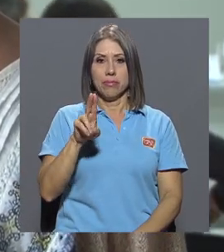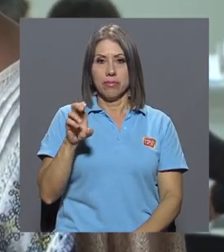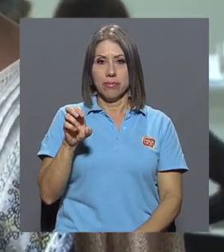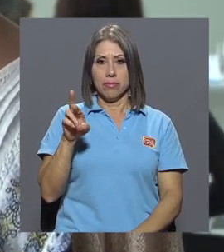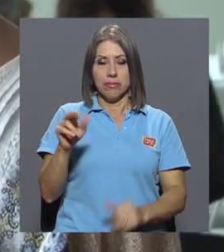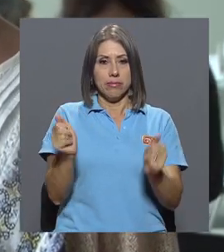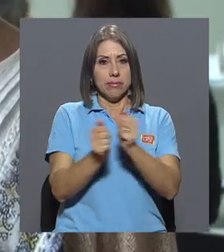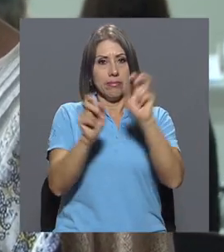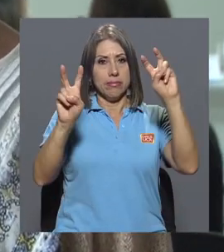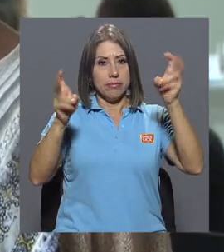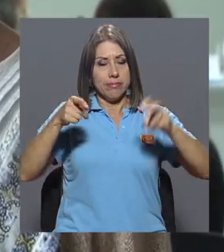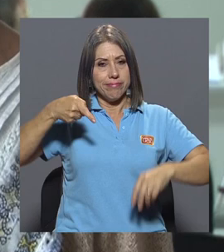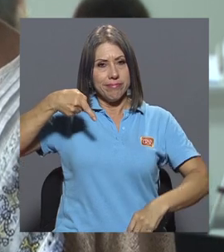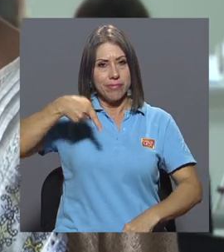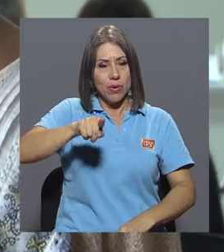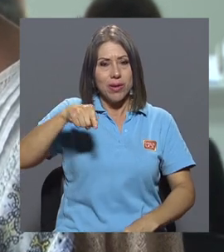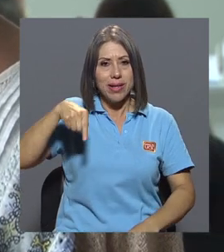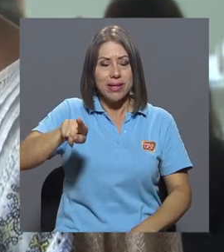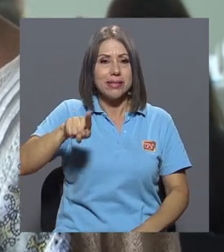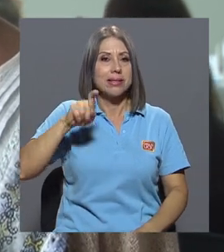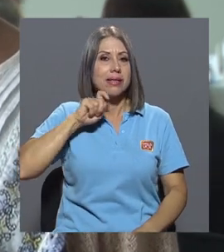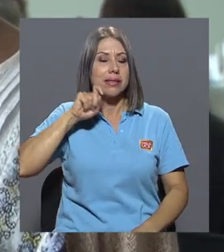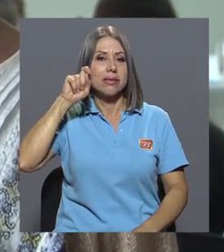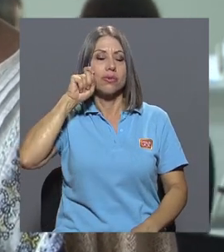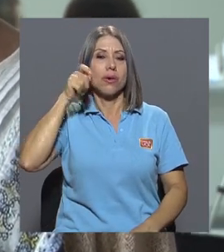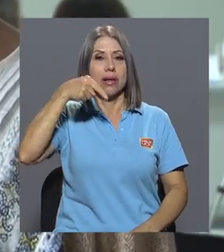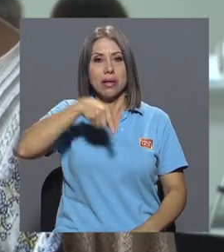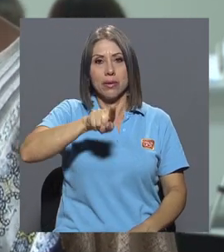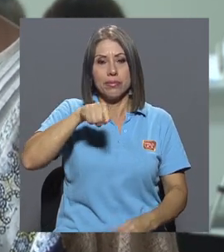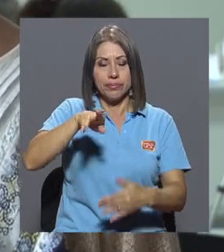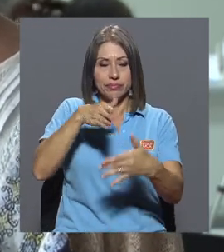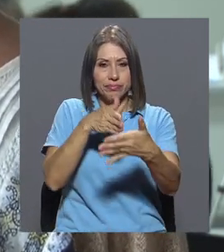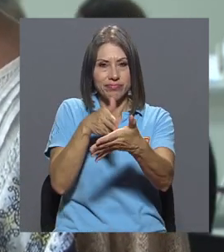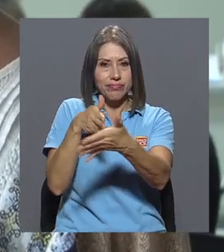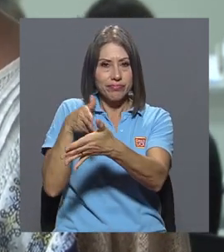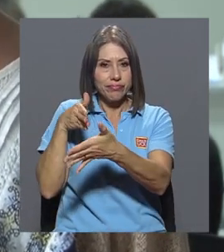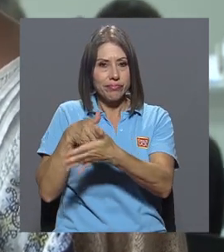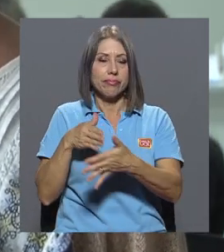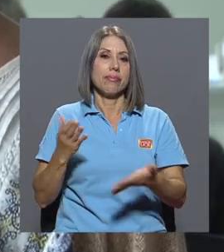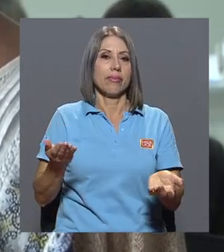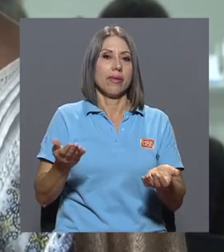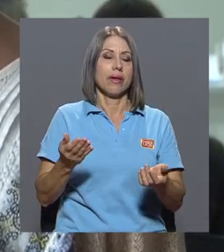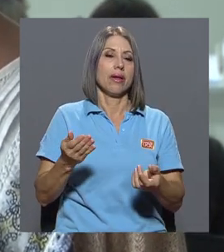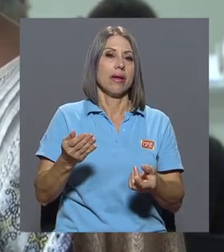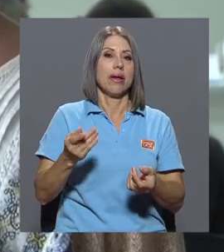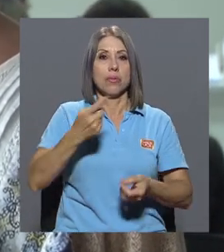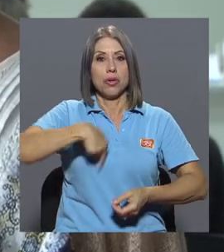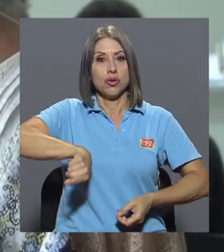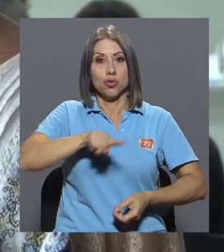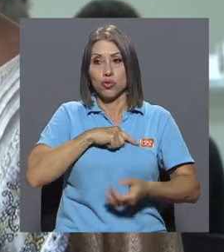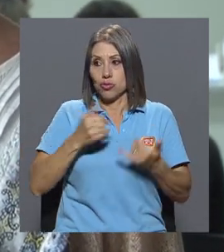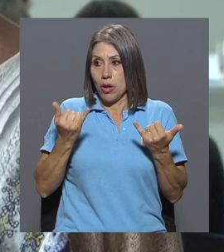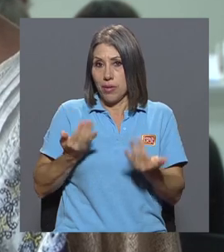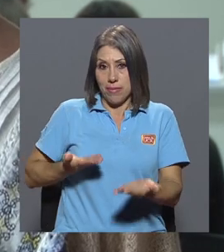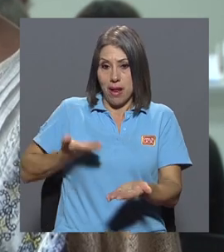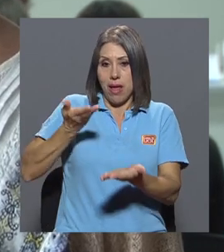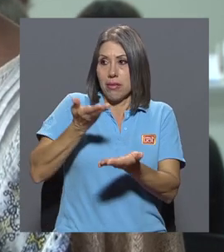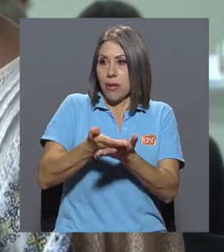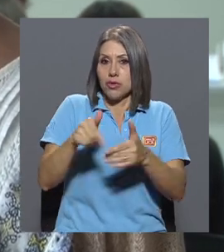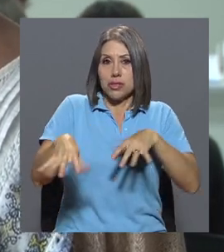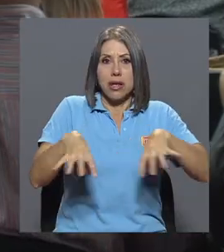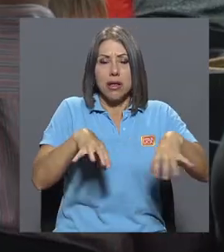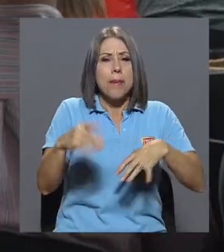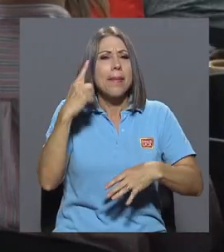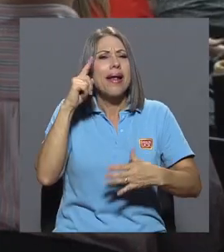temas de violencia sexual y de hostigamiento. Entonces planteamos este espacio como un espacio de